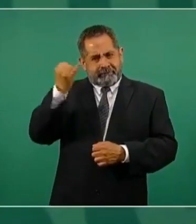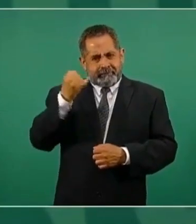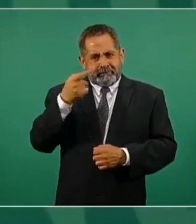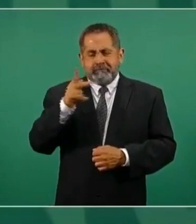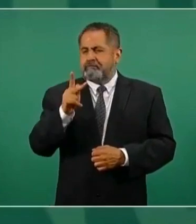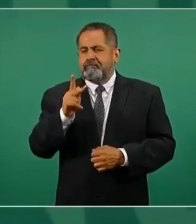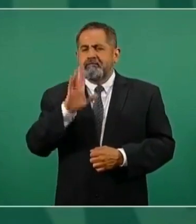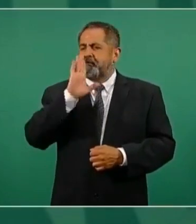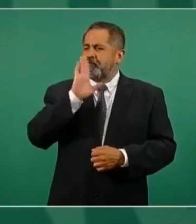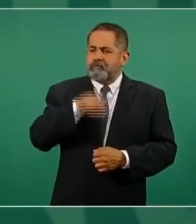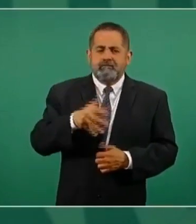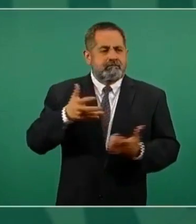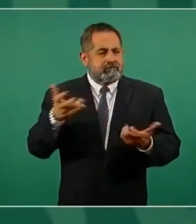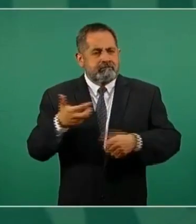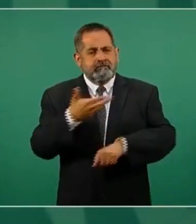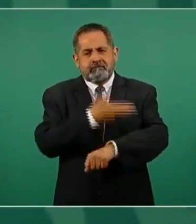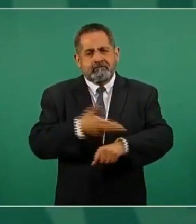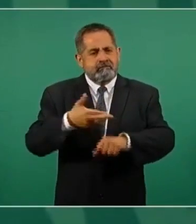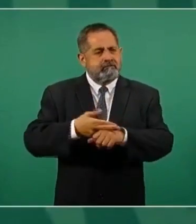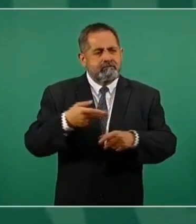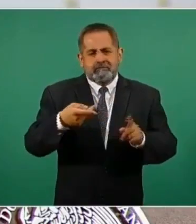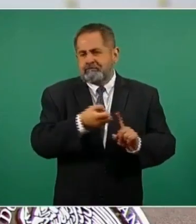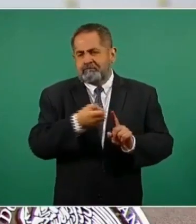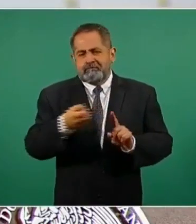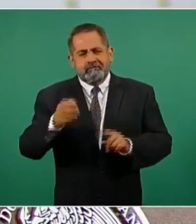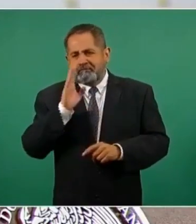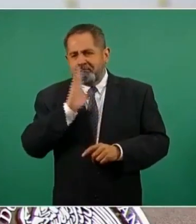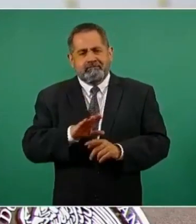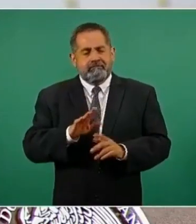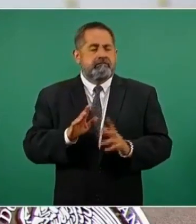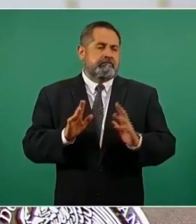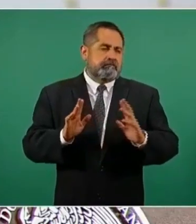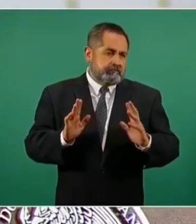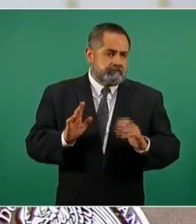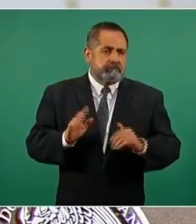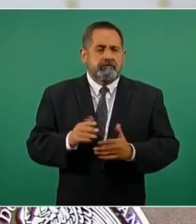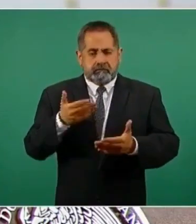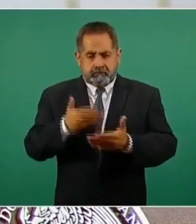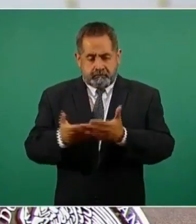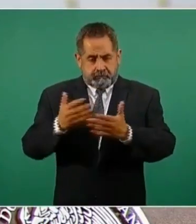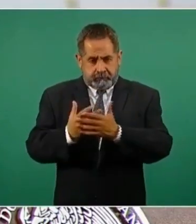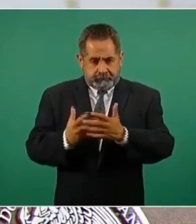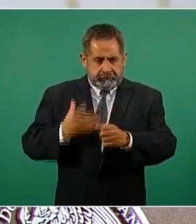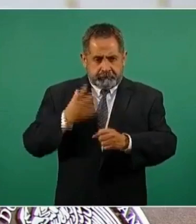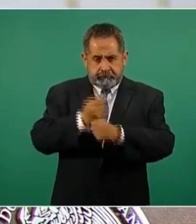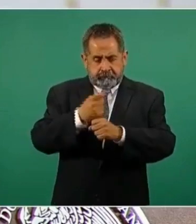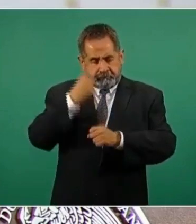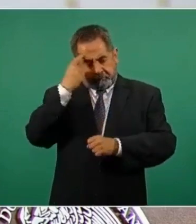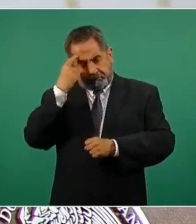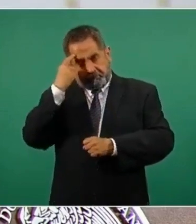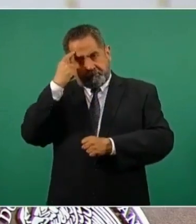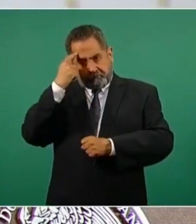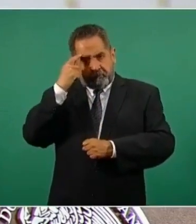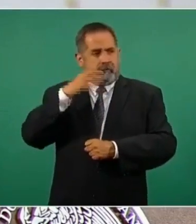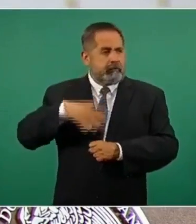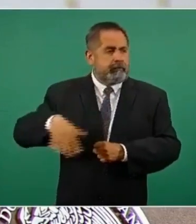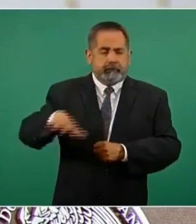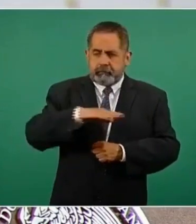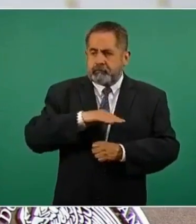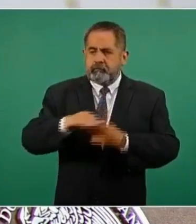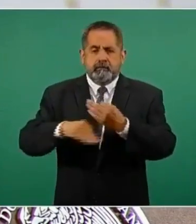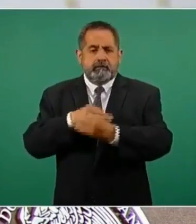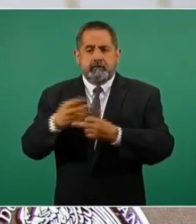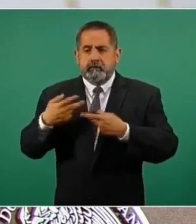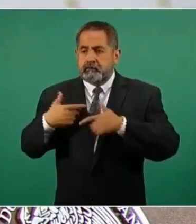pésimamente implementada y ejecutada. Hoy tenemos la visión de que todos los trabajadores